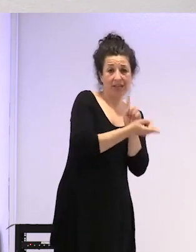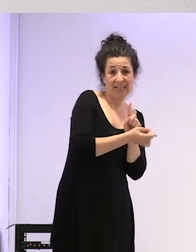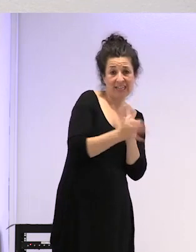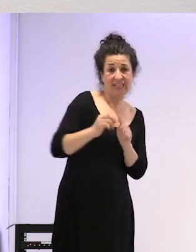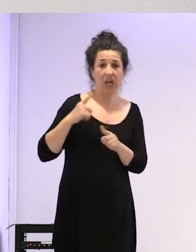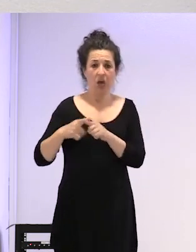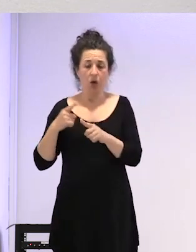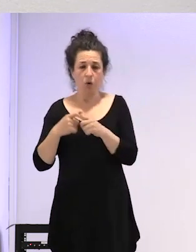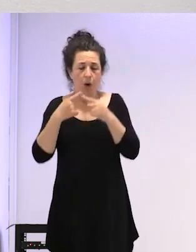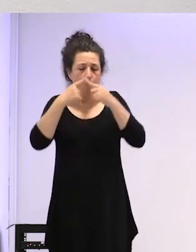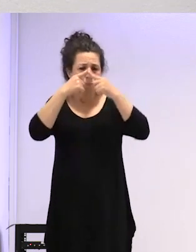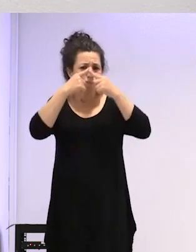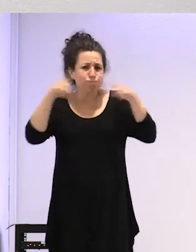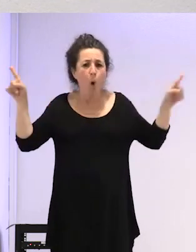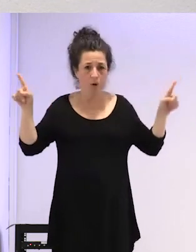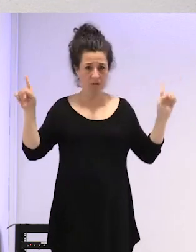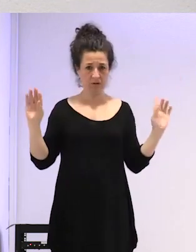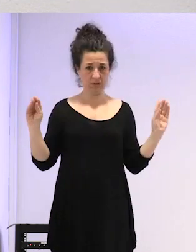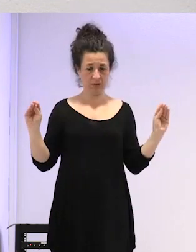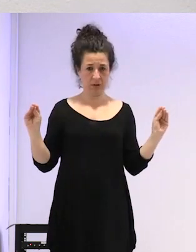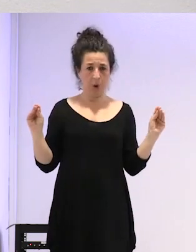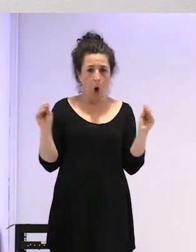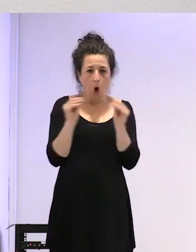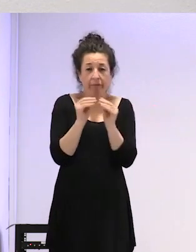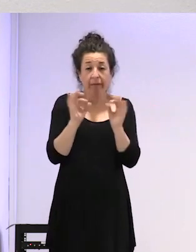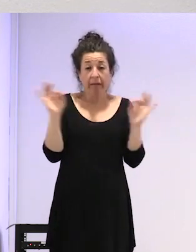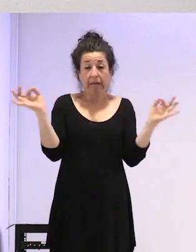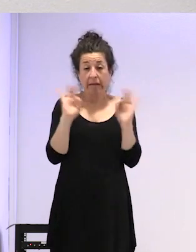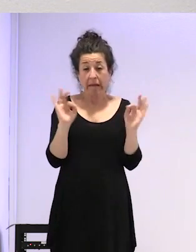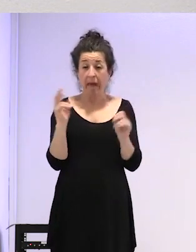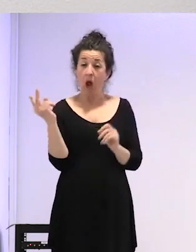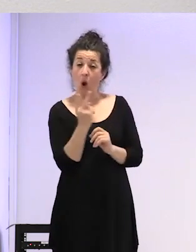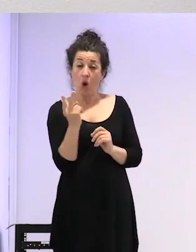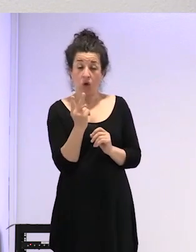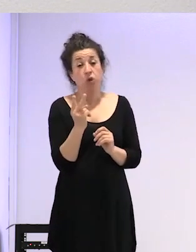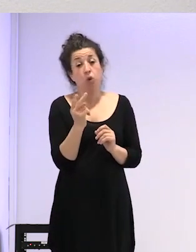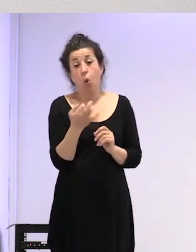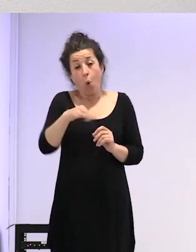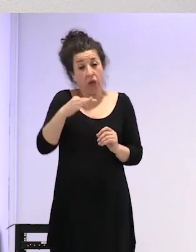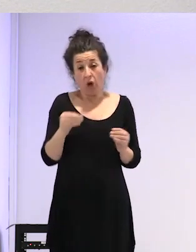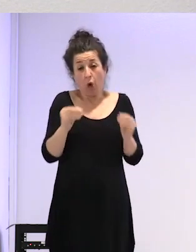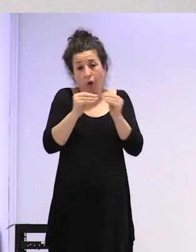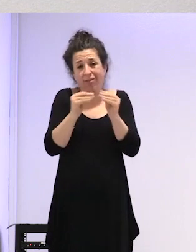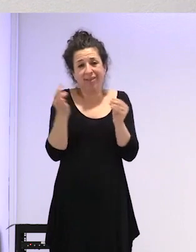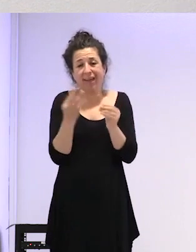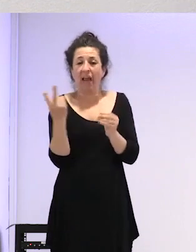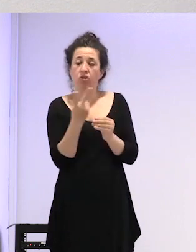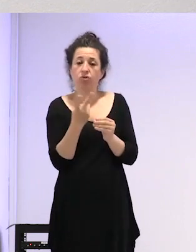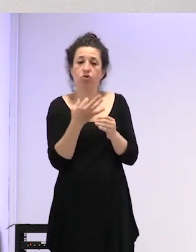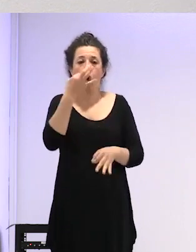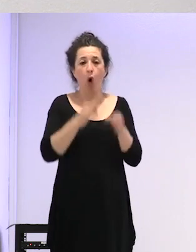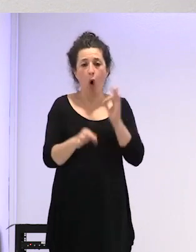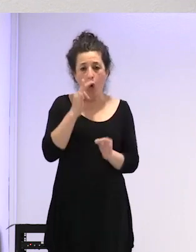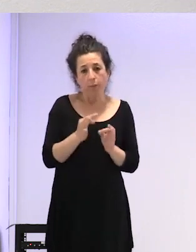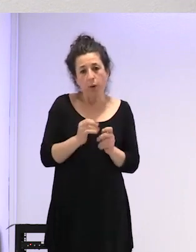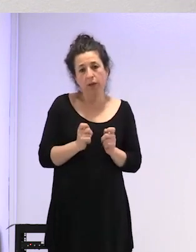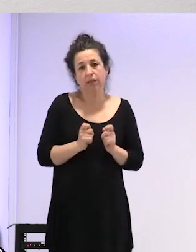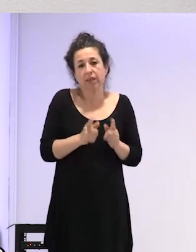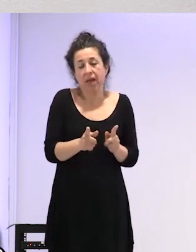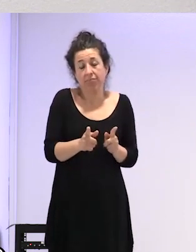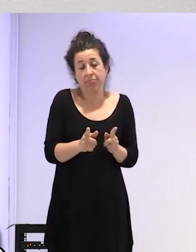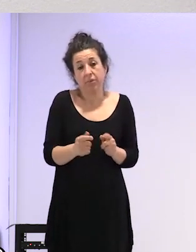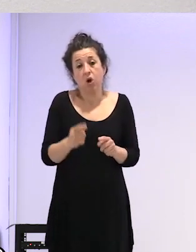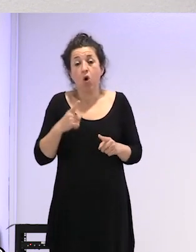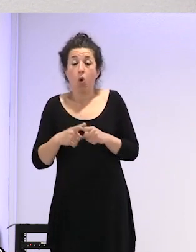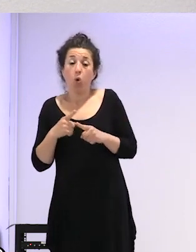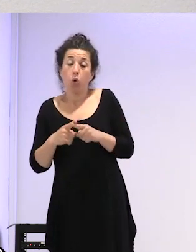pero lo que coincide es que en ambos casos afectan hormonas y en el caso de cruces cuando lo consideras oportuno que esa